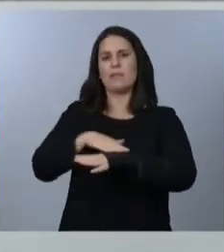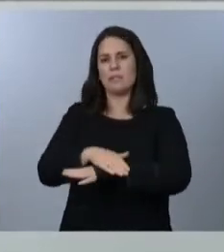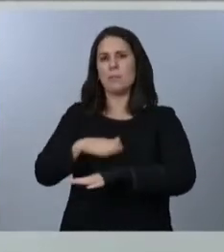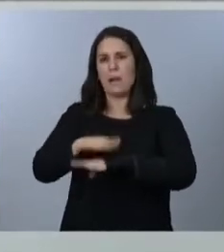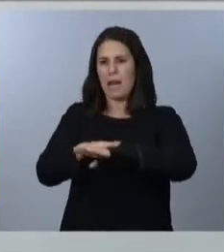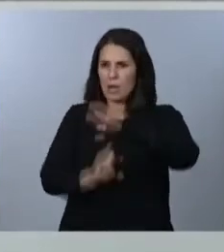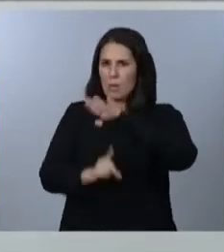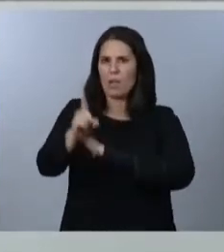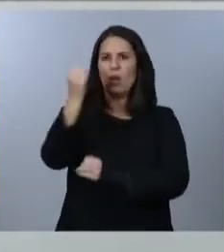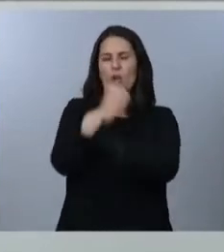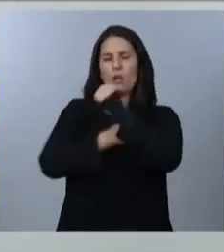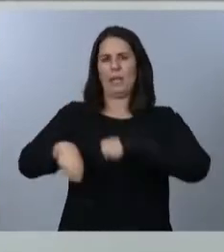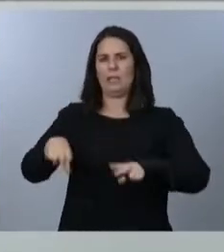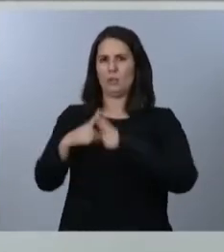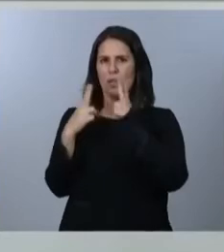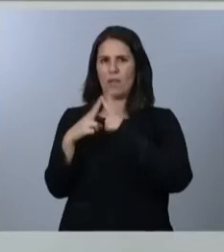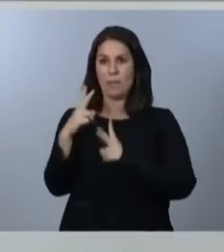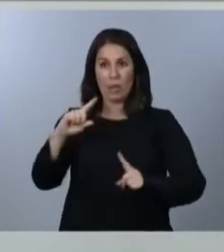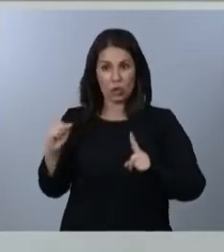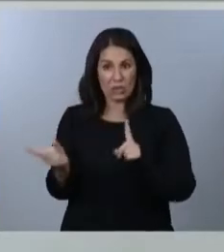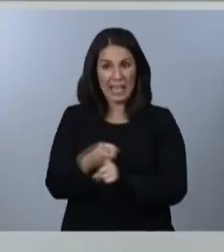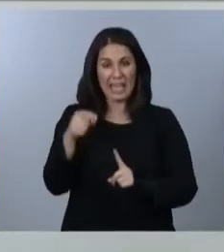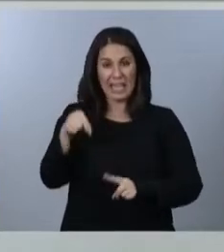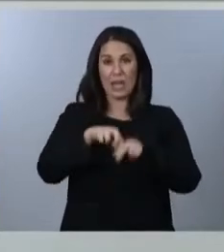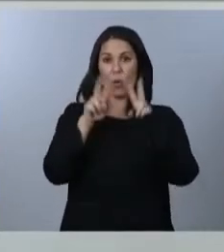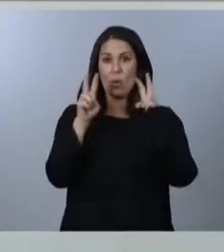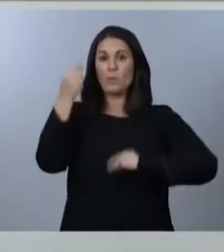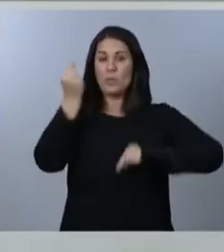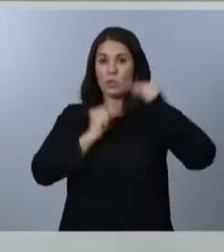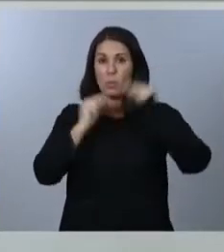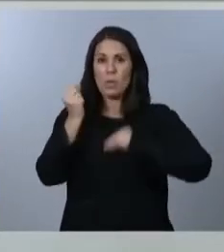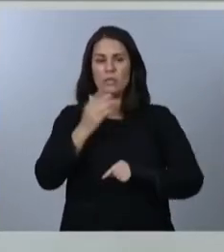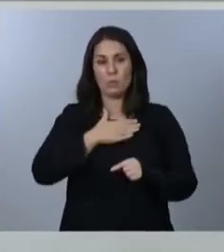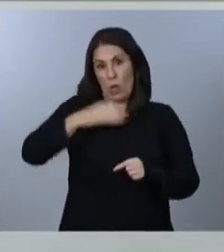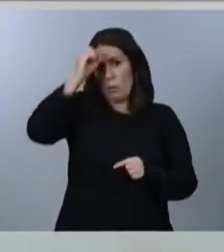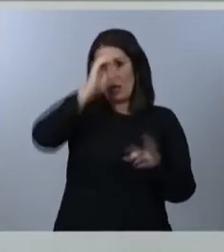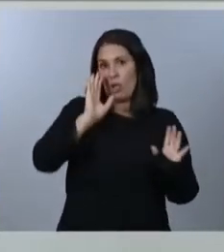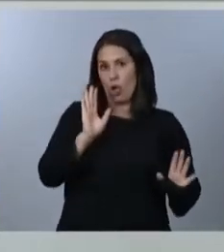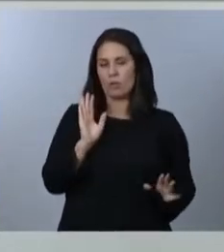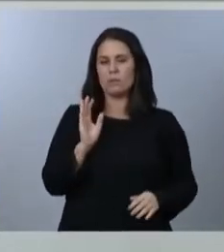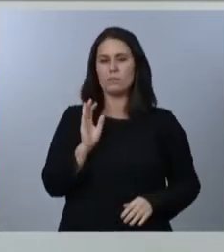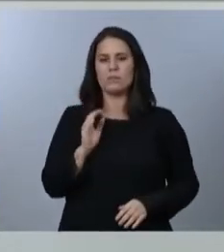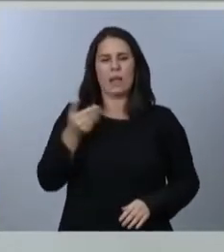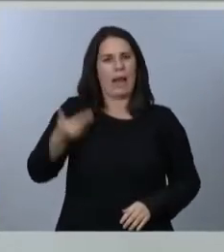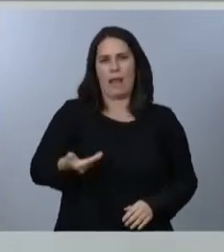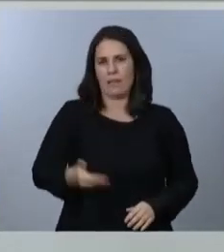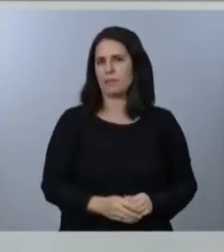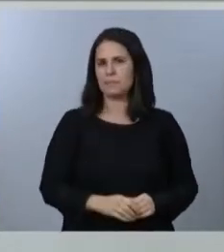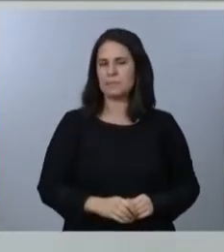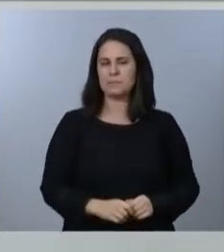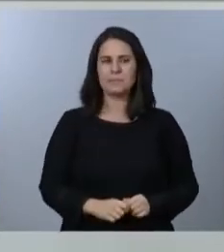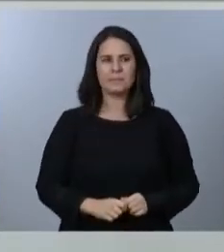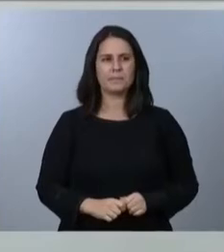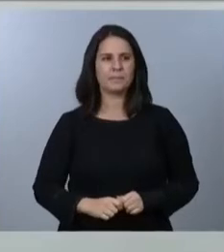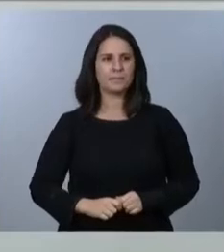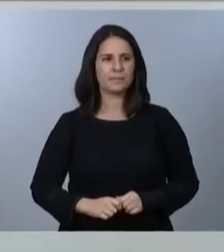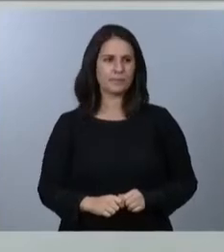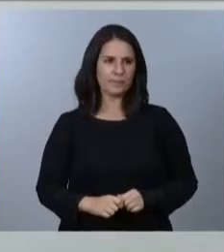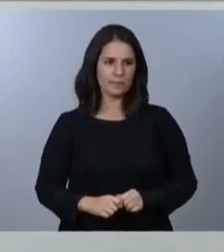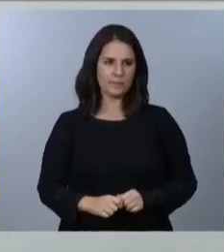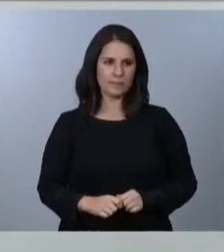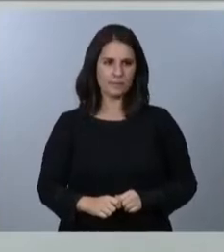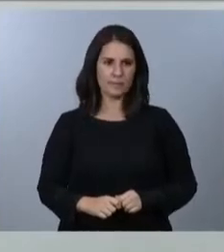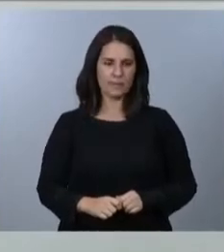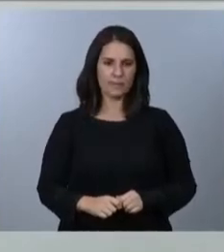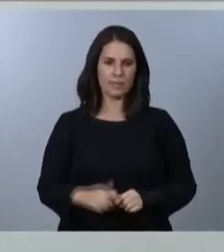Y, para lograrlo, estos nuevos presupuestos, a mi juicio, son la pieza clave. Resumiré su enfoque en muy pocas palabras.